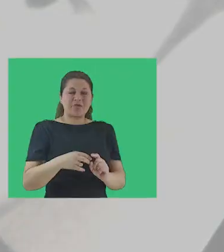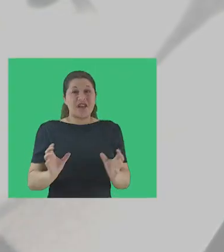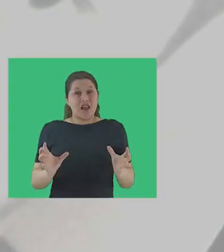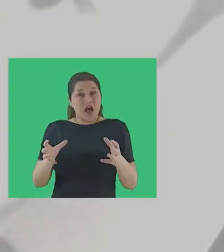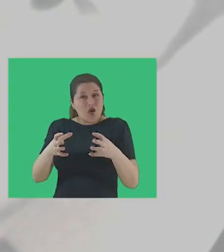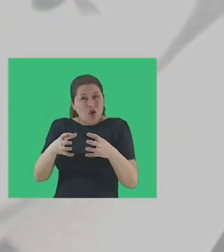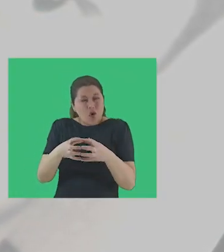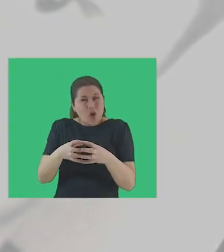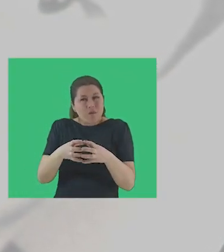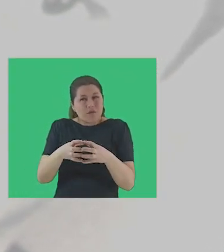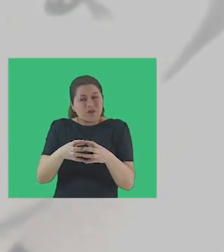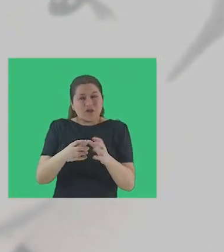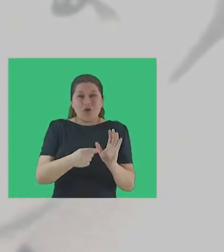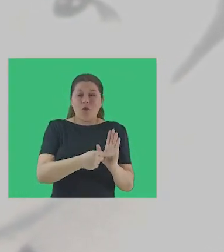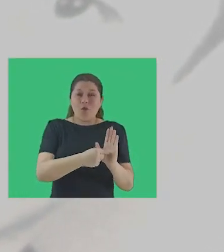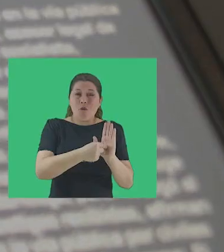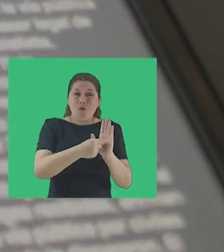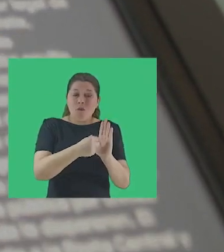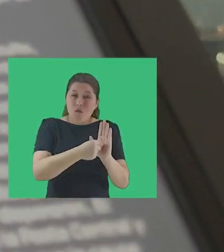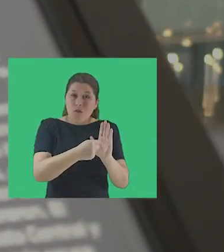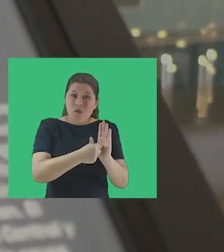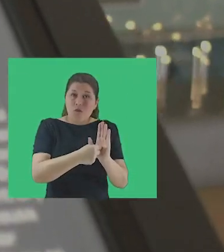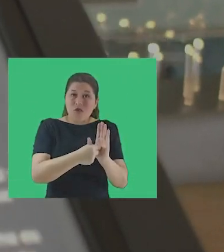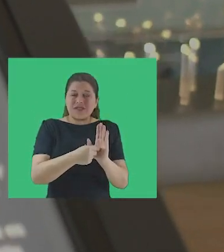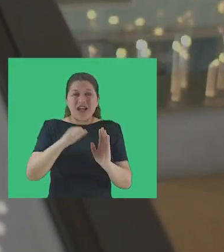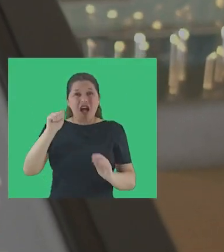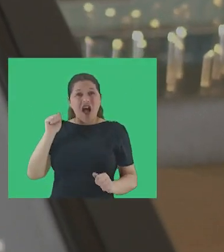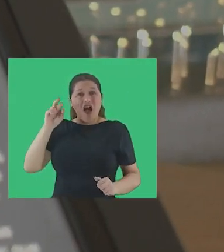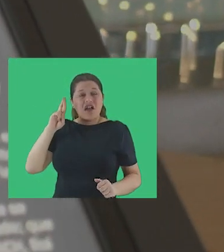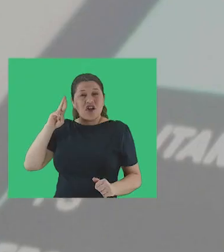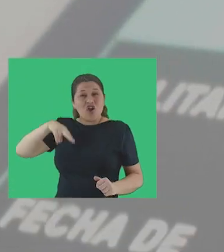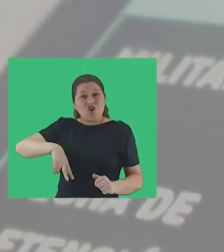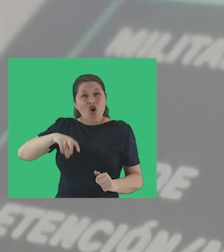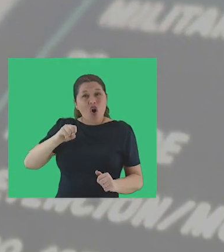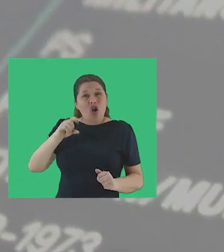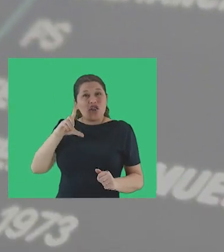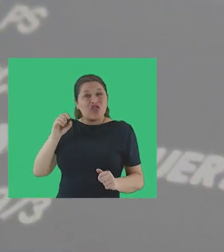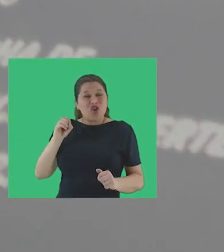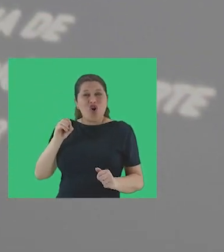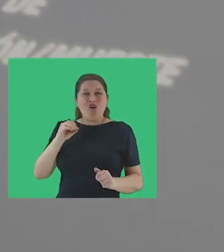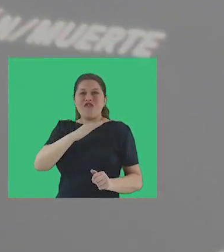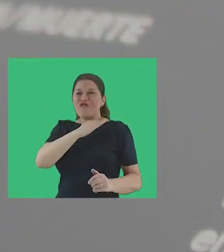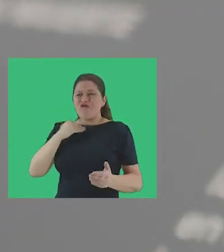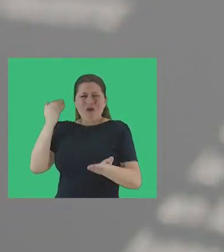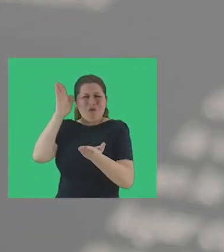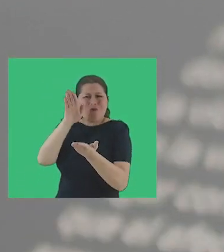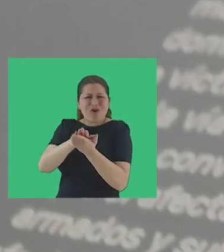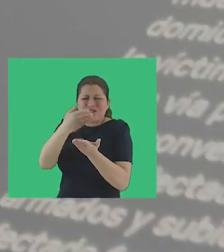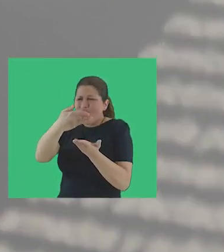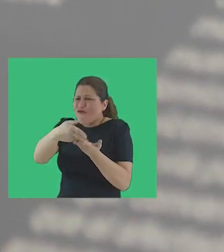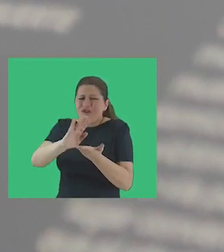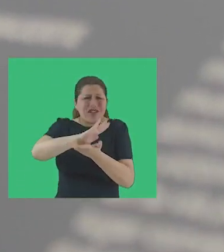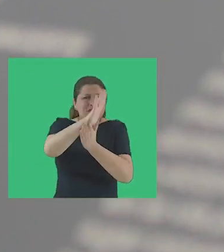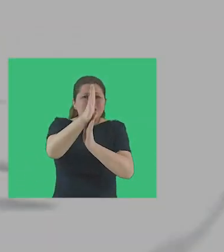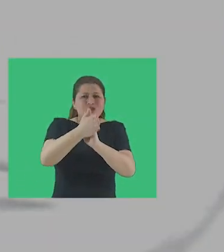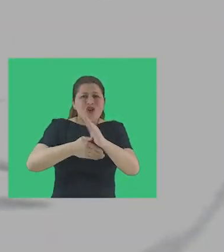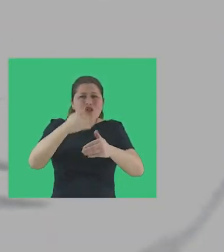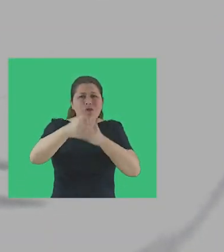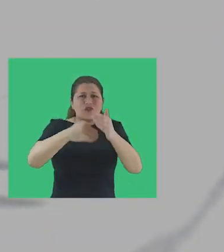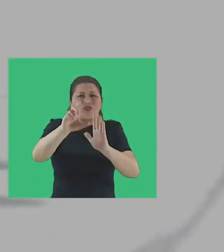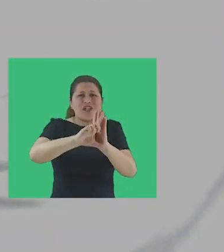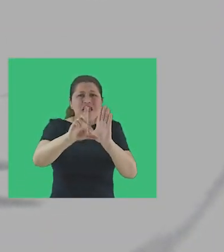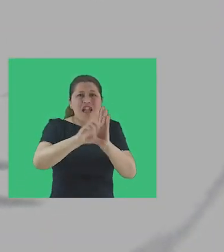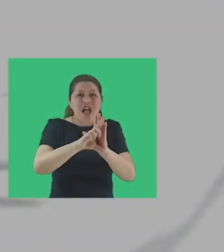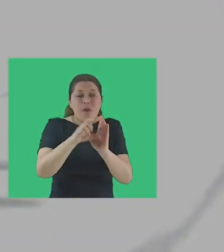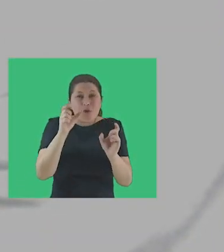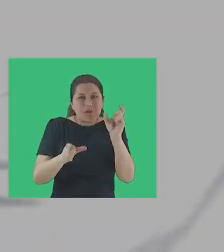vehículo. La comisión ha llegado a la conclusión que Arnoldo Camus Veloso fue ejecutado al margen de todo proceso legal por agentes